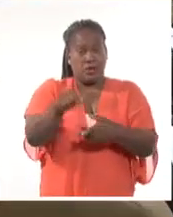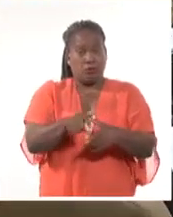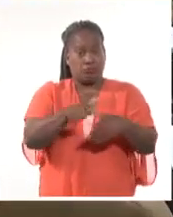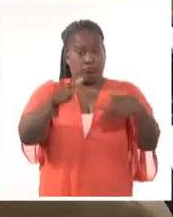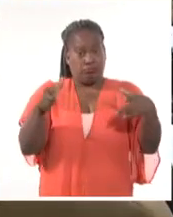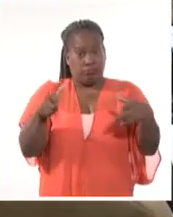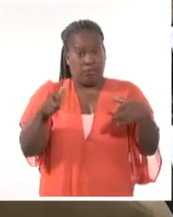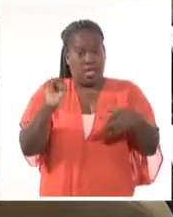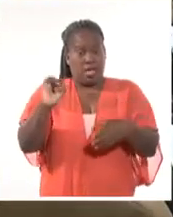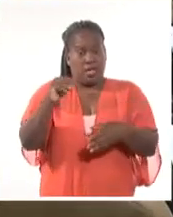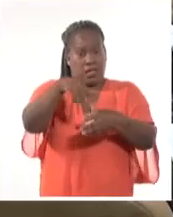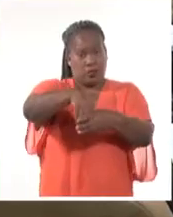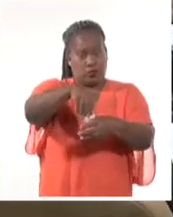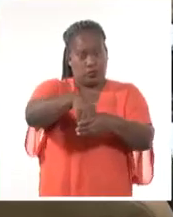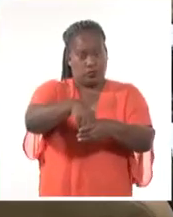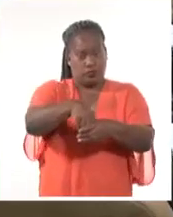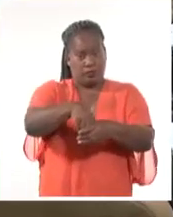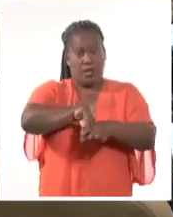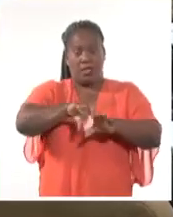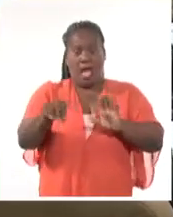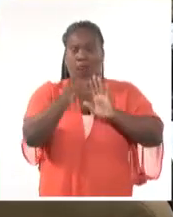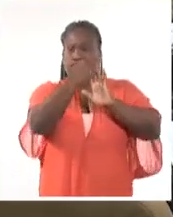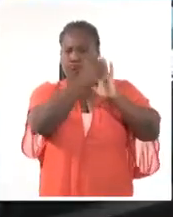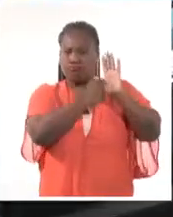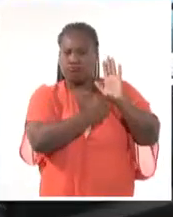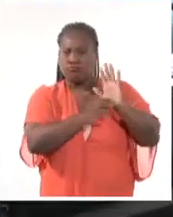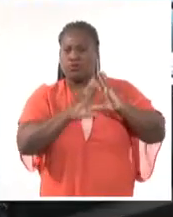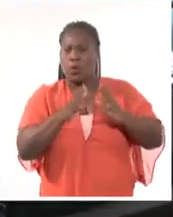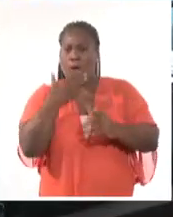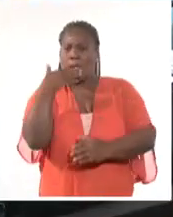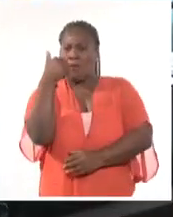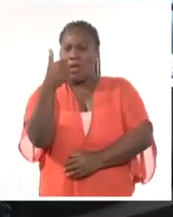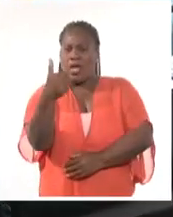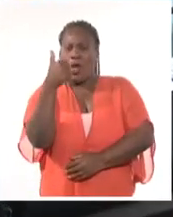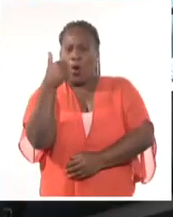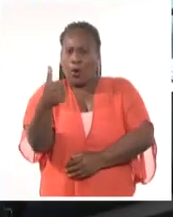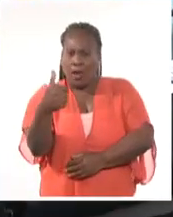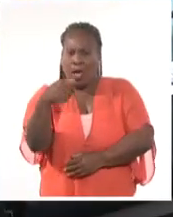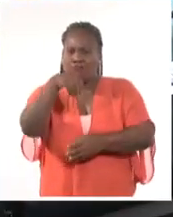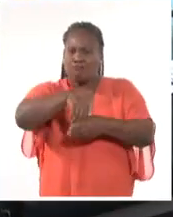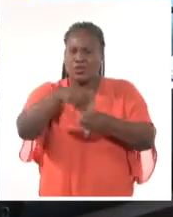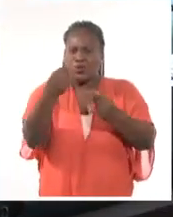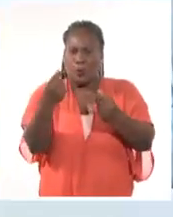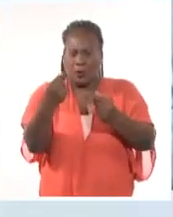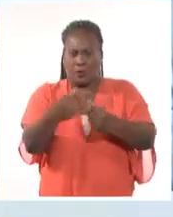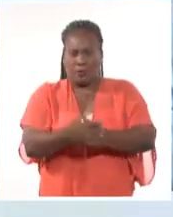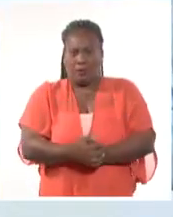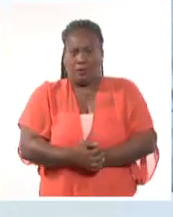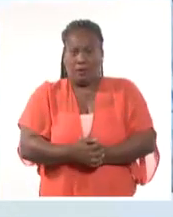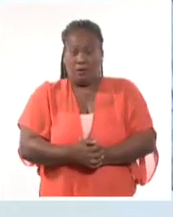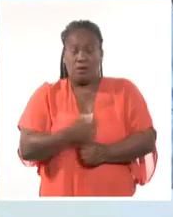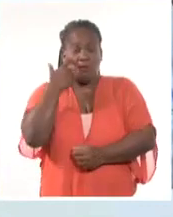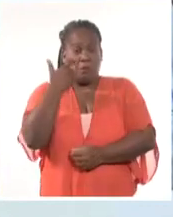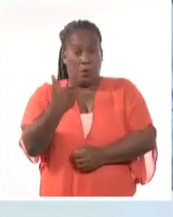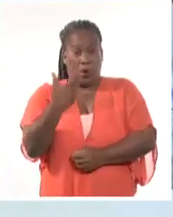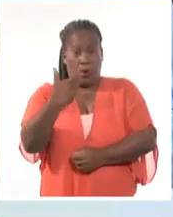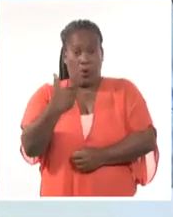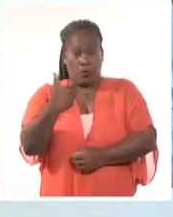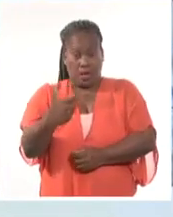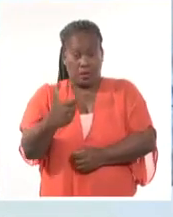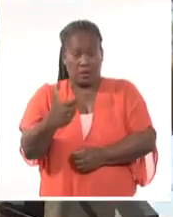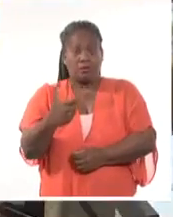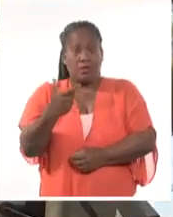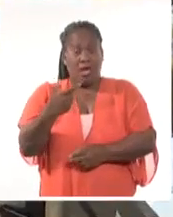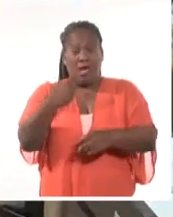ingresos. Están definidas las pautas para mejorar el desempeño presupuestario y es preciso, se dijo, limitar los recursos